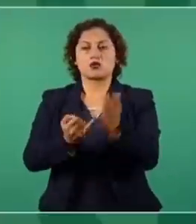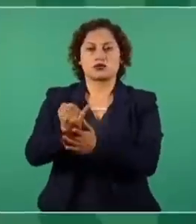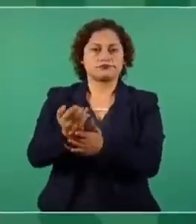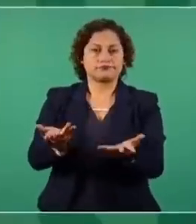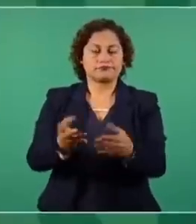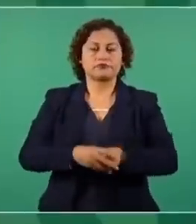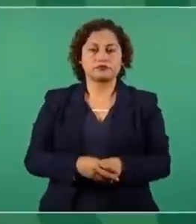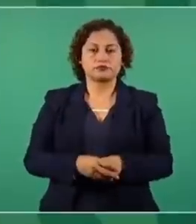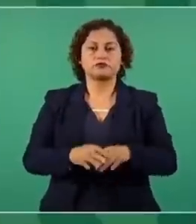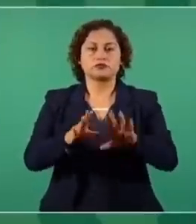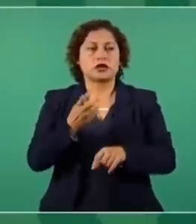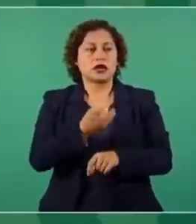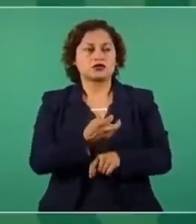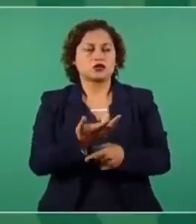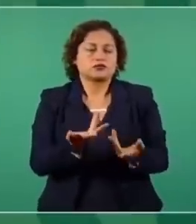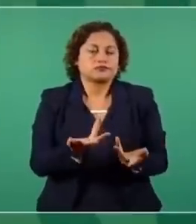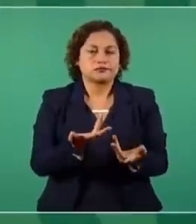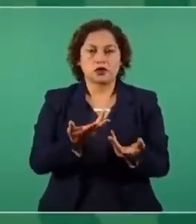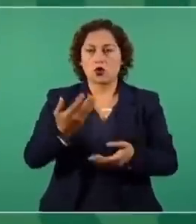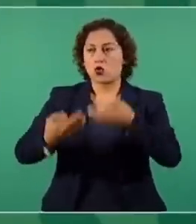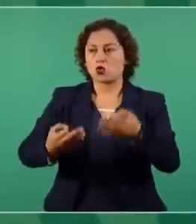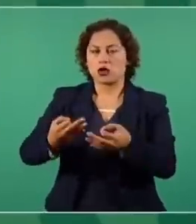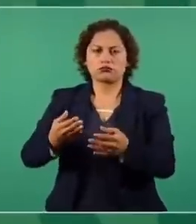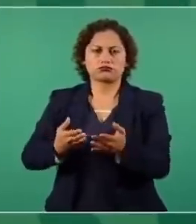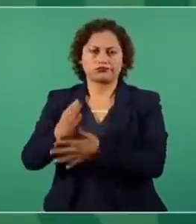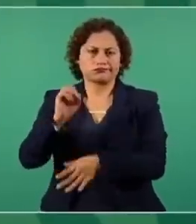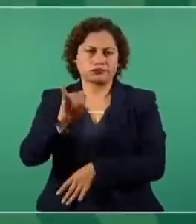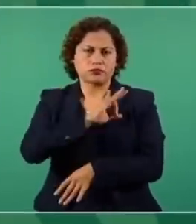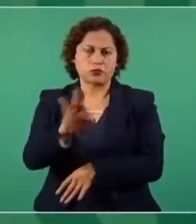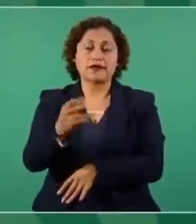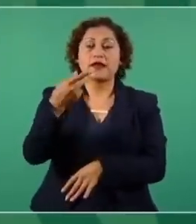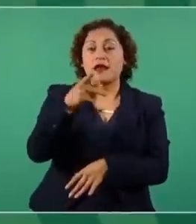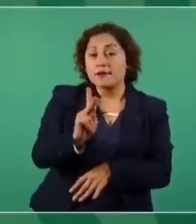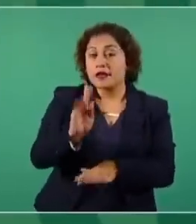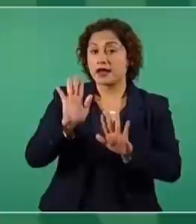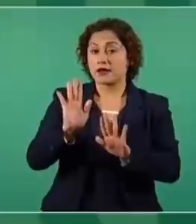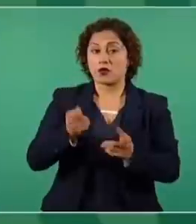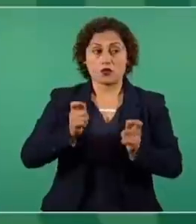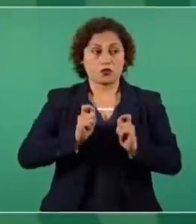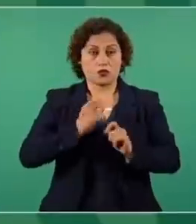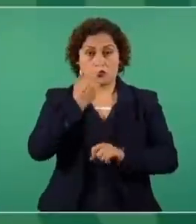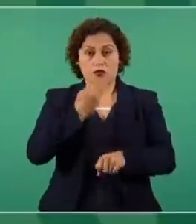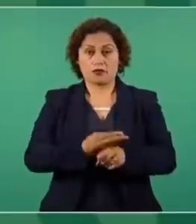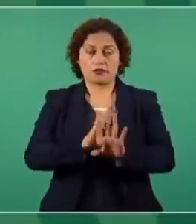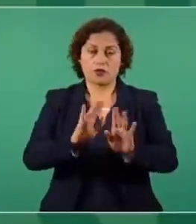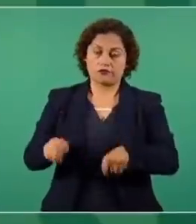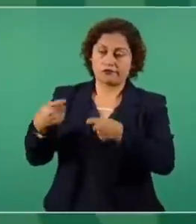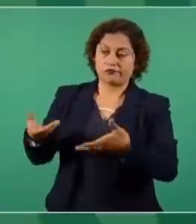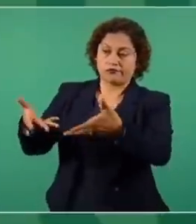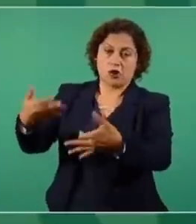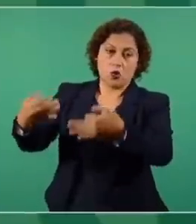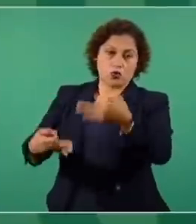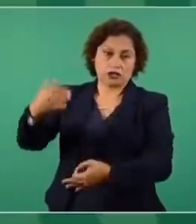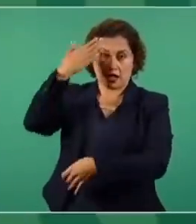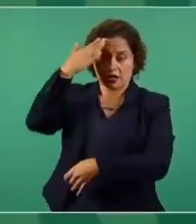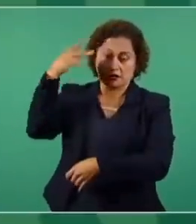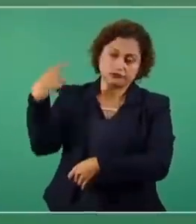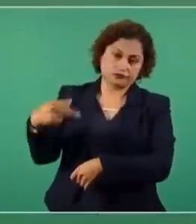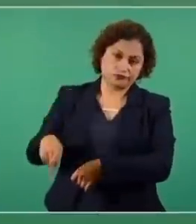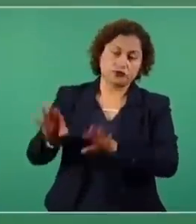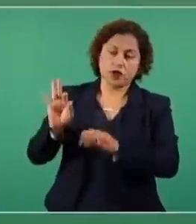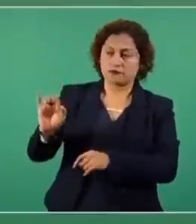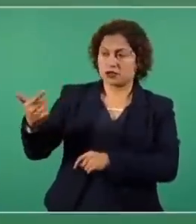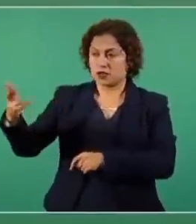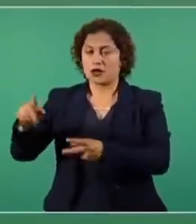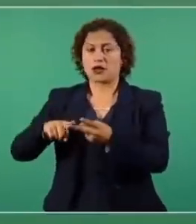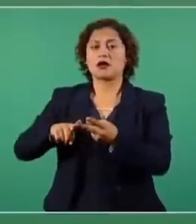que no se pueda juzgar. Pero ese es un asunto que tiene que ver el Poder Judicial, básicamente, la fiscalía